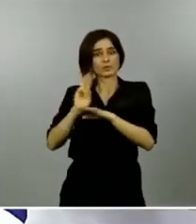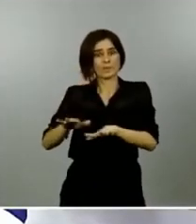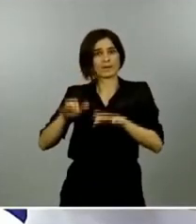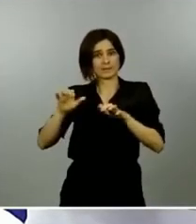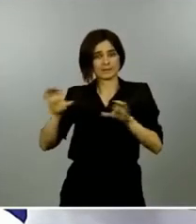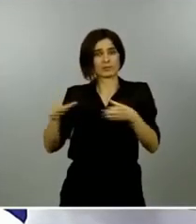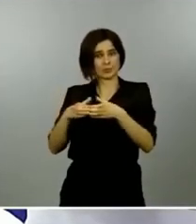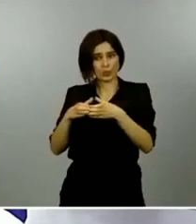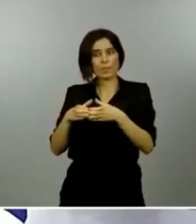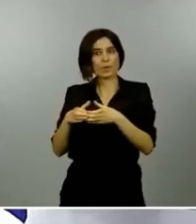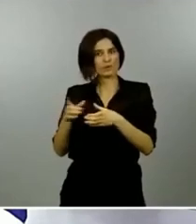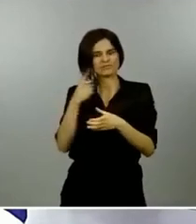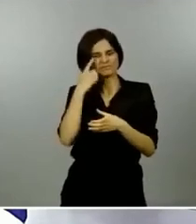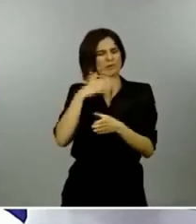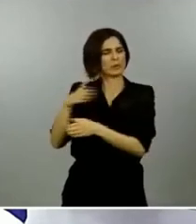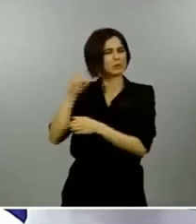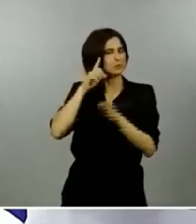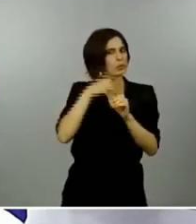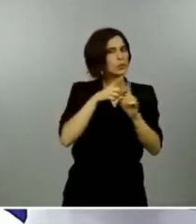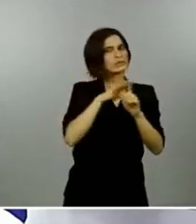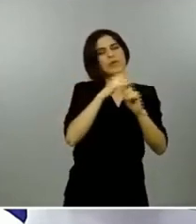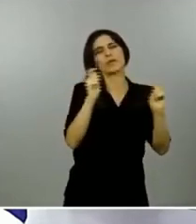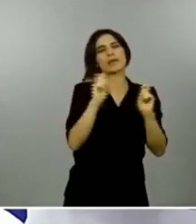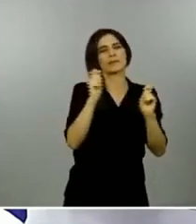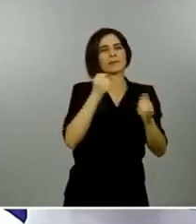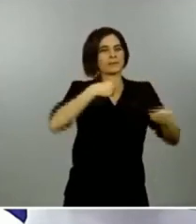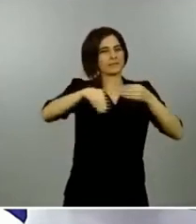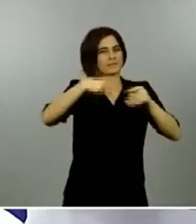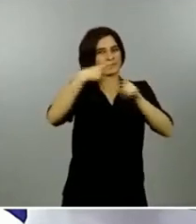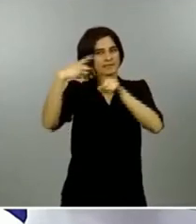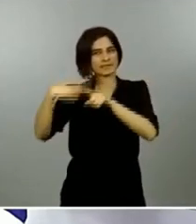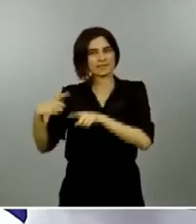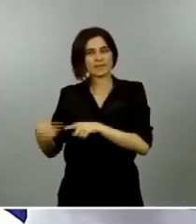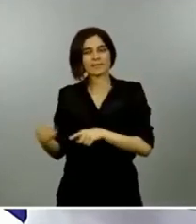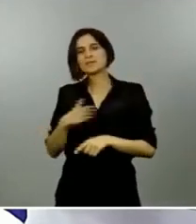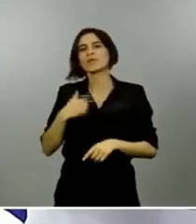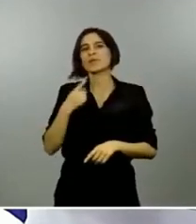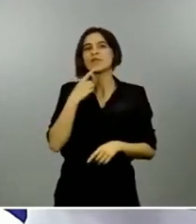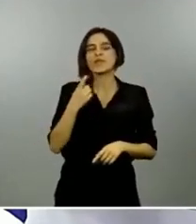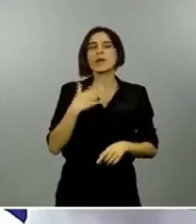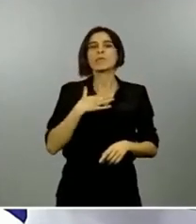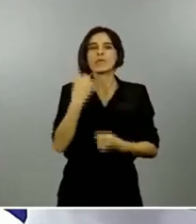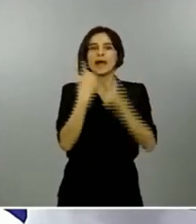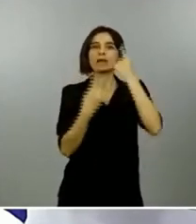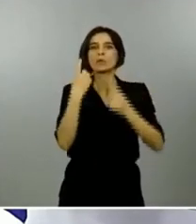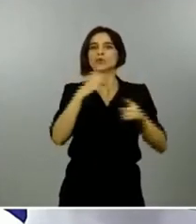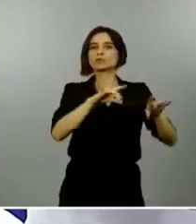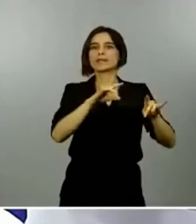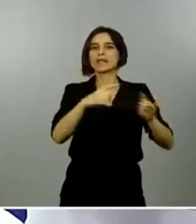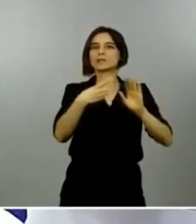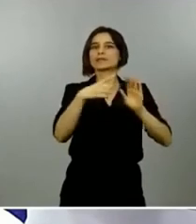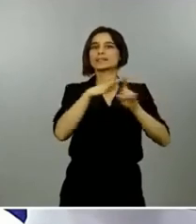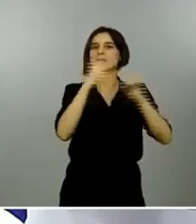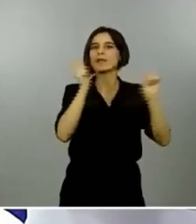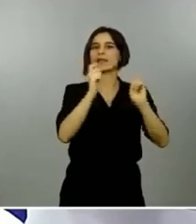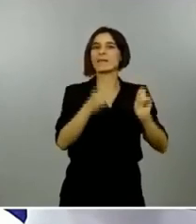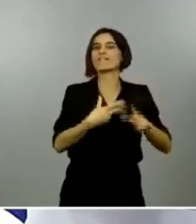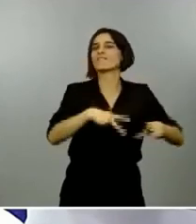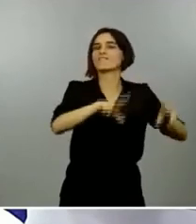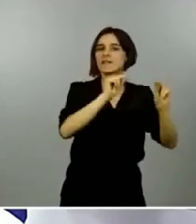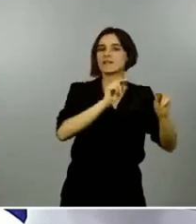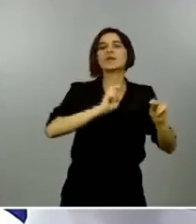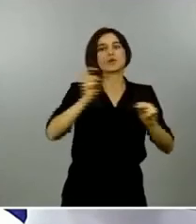la posibilidad de aplicarlo en algunos territorios sí y que deje de tener vigor en otros territorios y ya por último